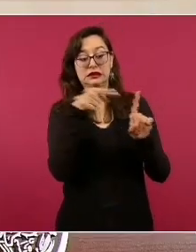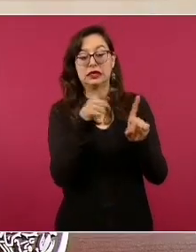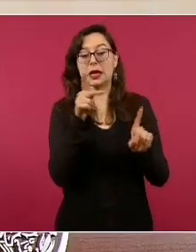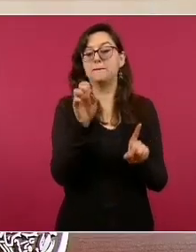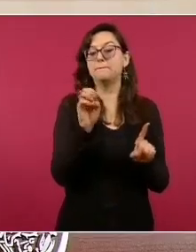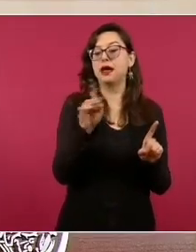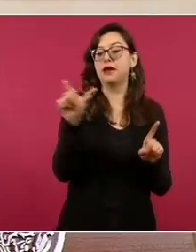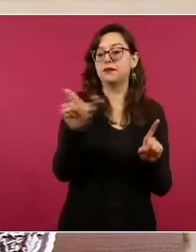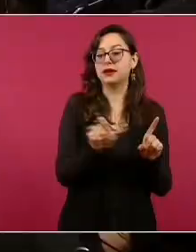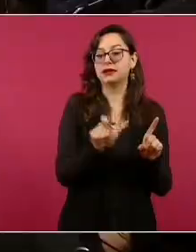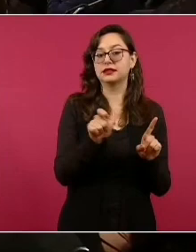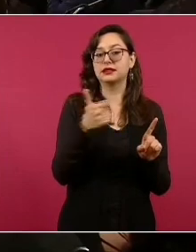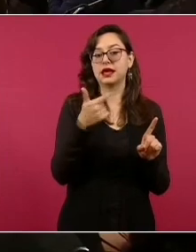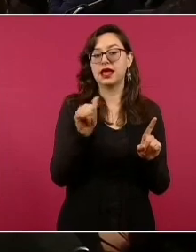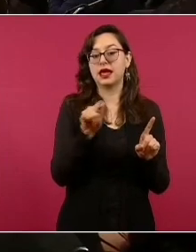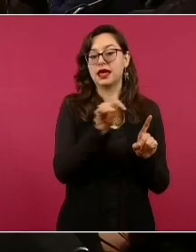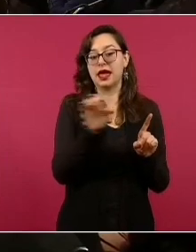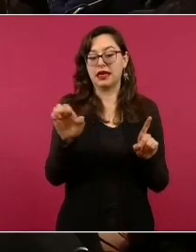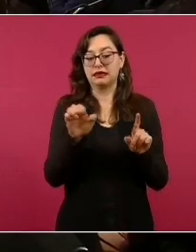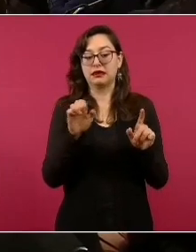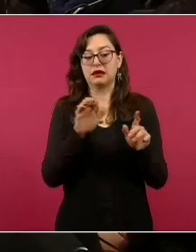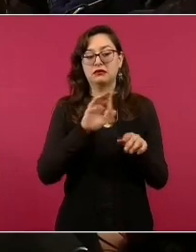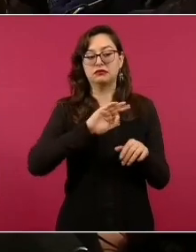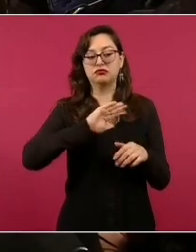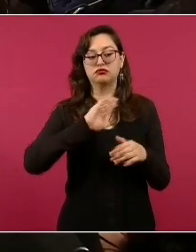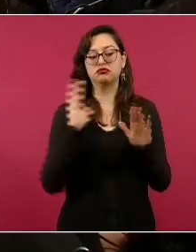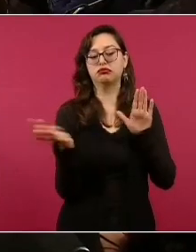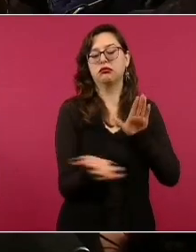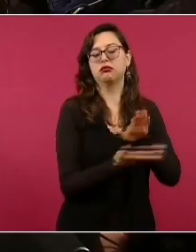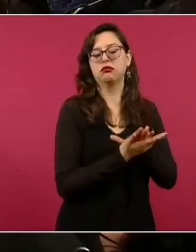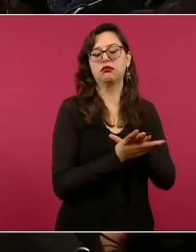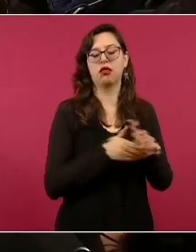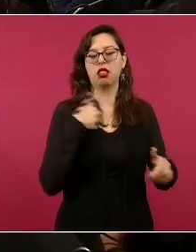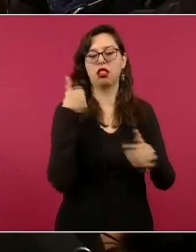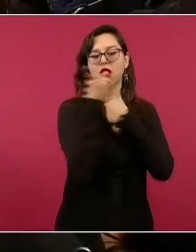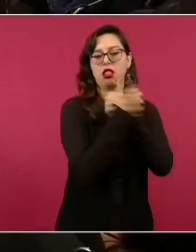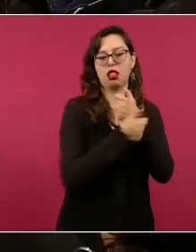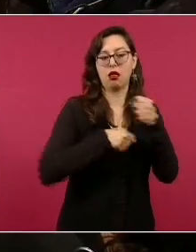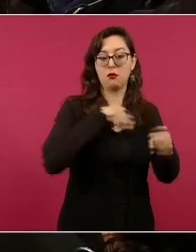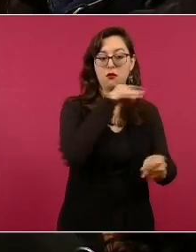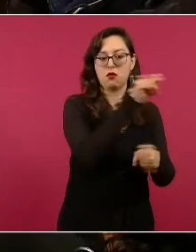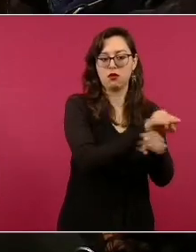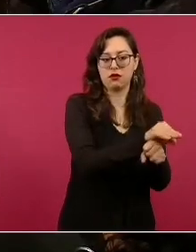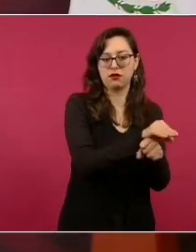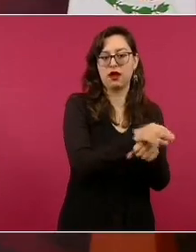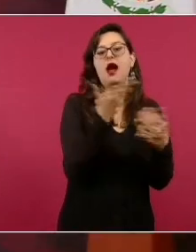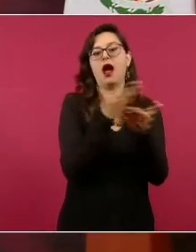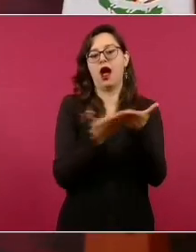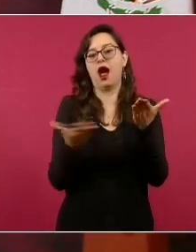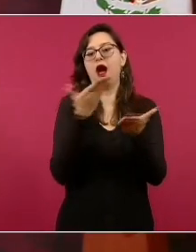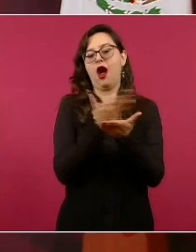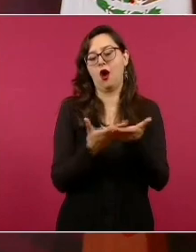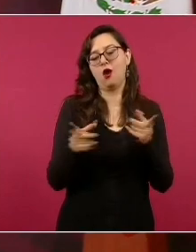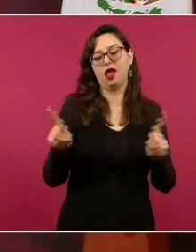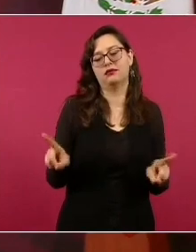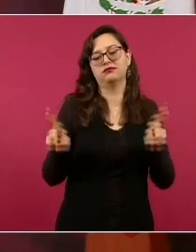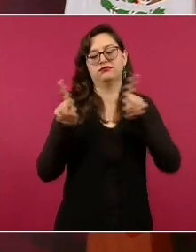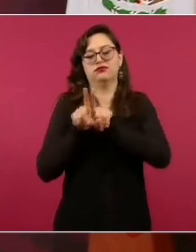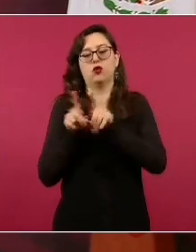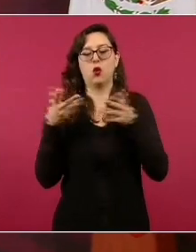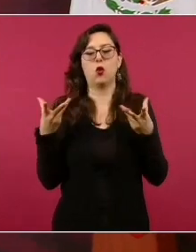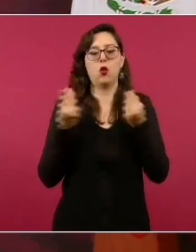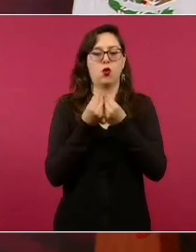por eso ya andan juntos. Entre otras cosas, porque él tuvo que ver también con el Fodaproa,